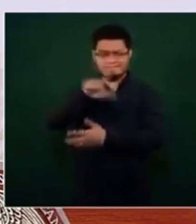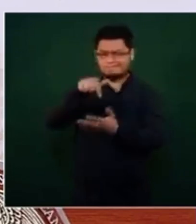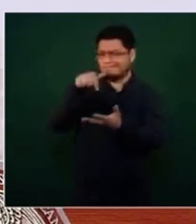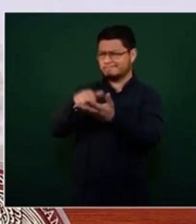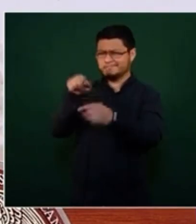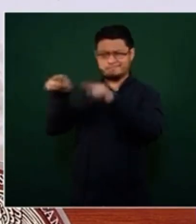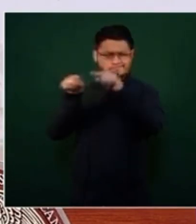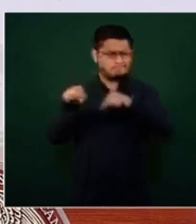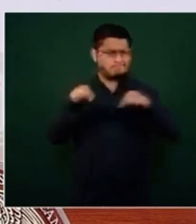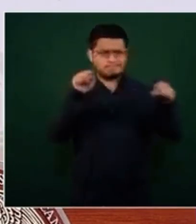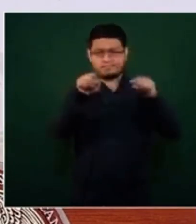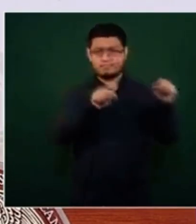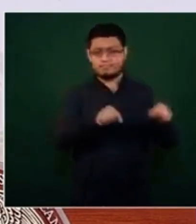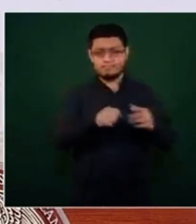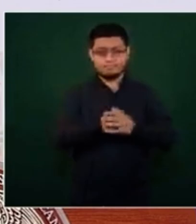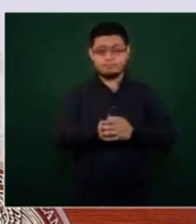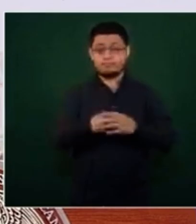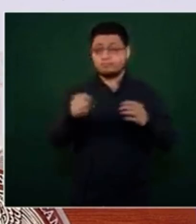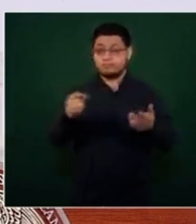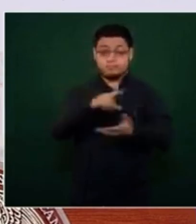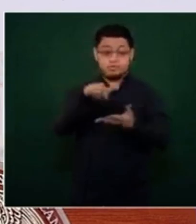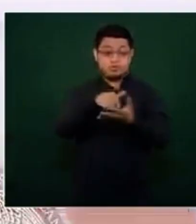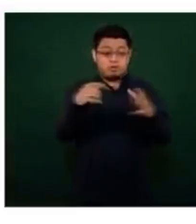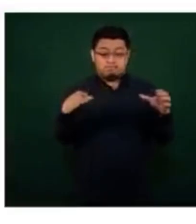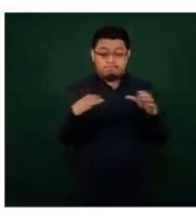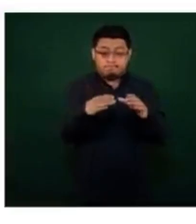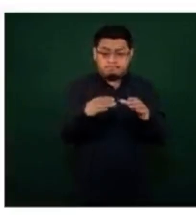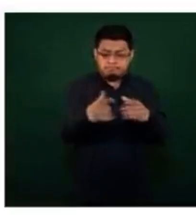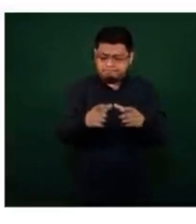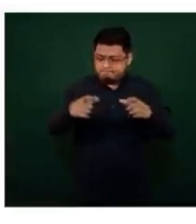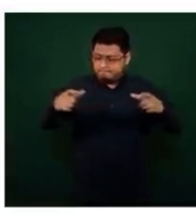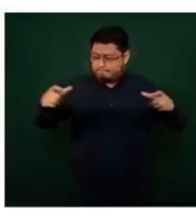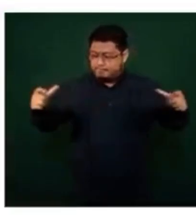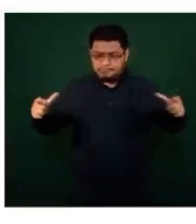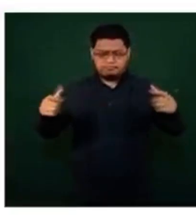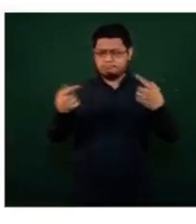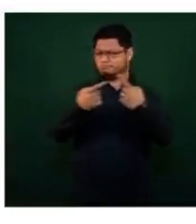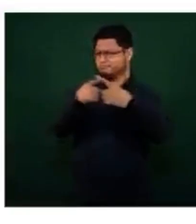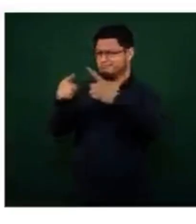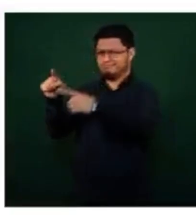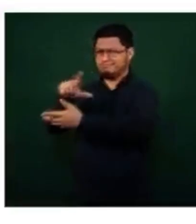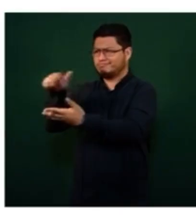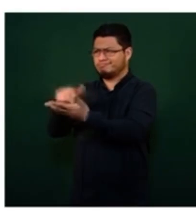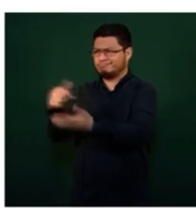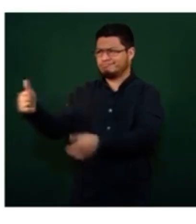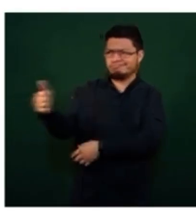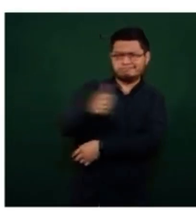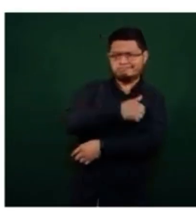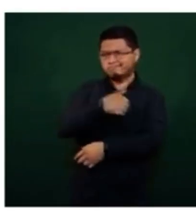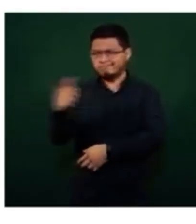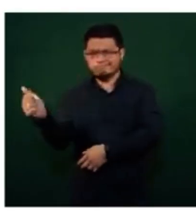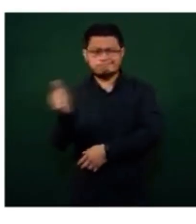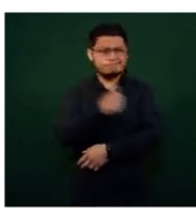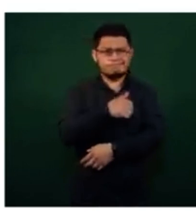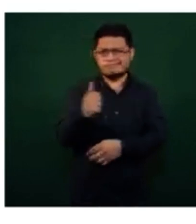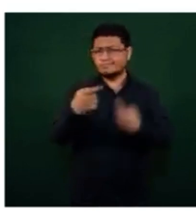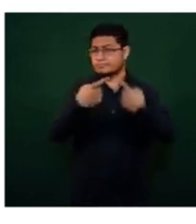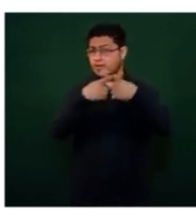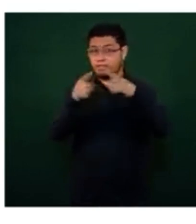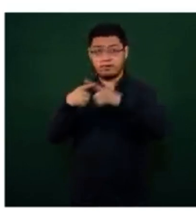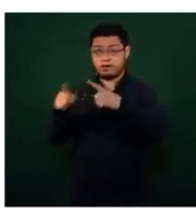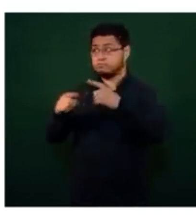modalidades, macrocentros, megacentros, puestos itinerantes, puestos fijos, usando diversas